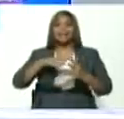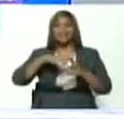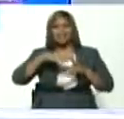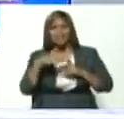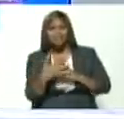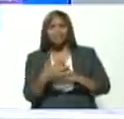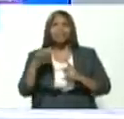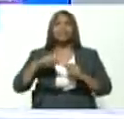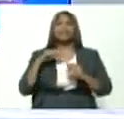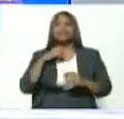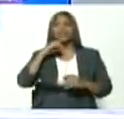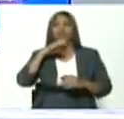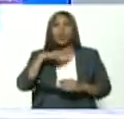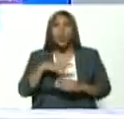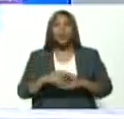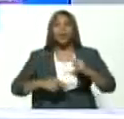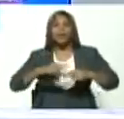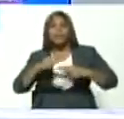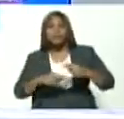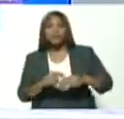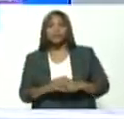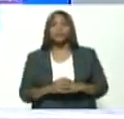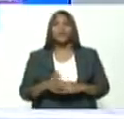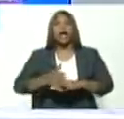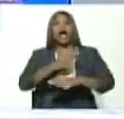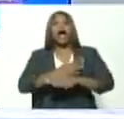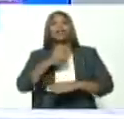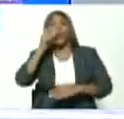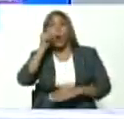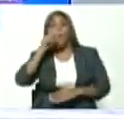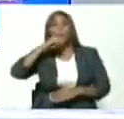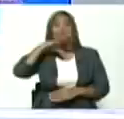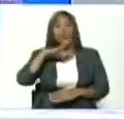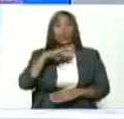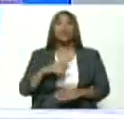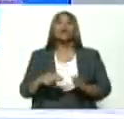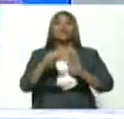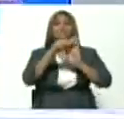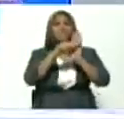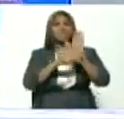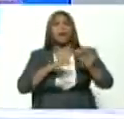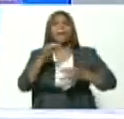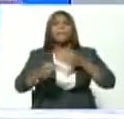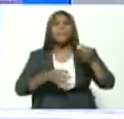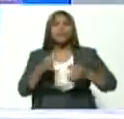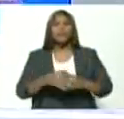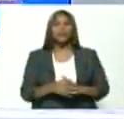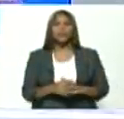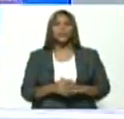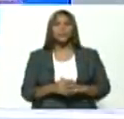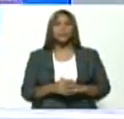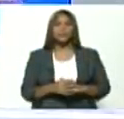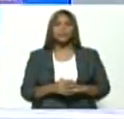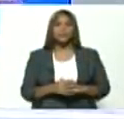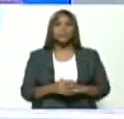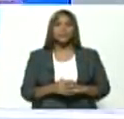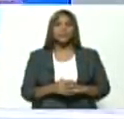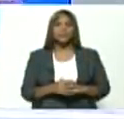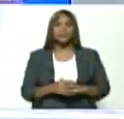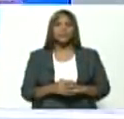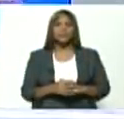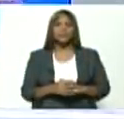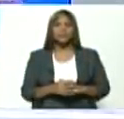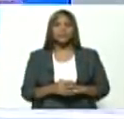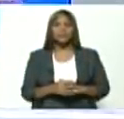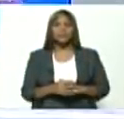histórica, definida por Granchi, de que el viejo mundo está muriendo